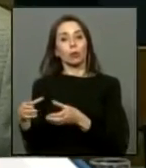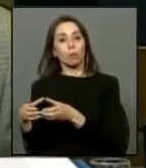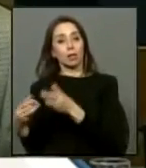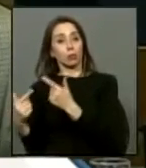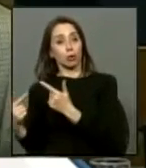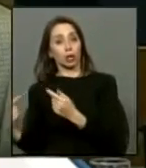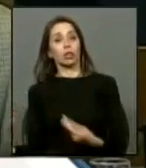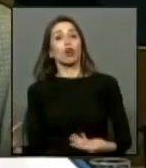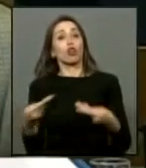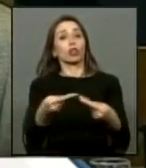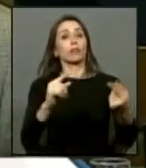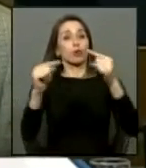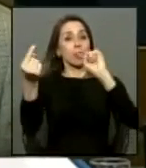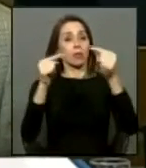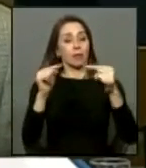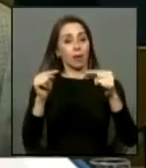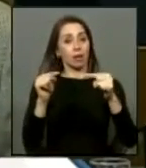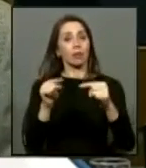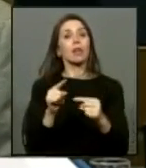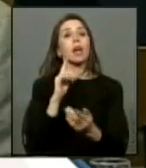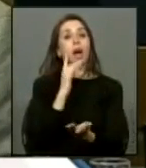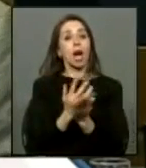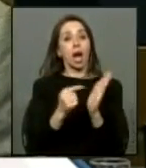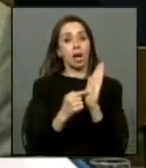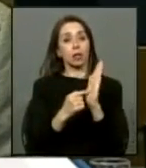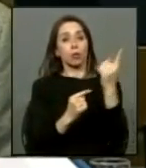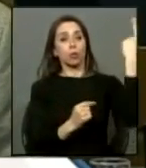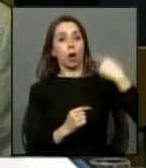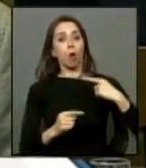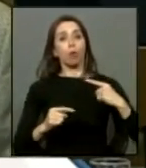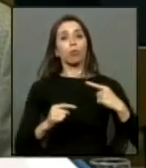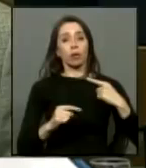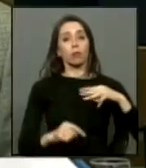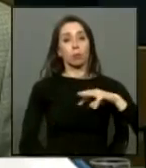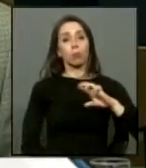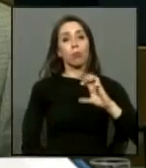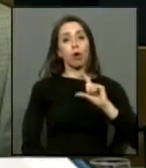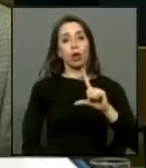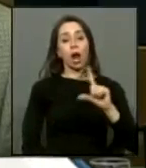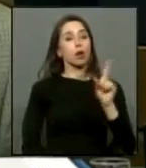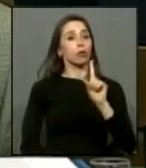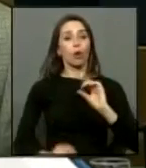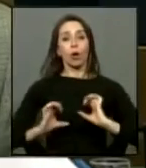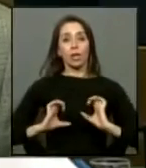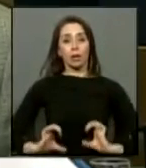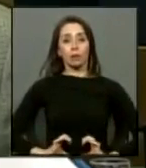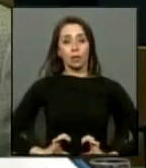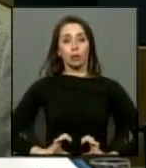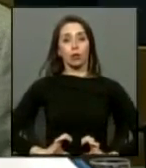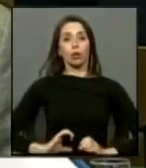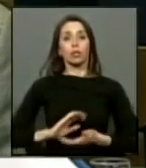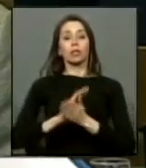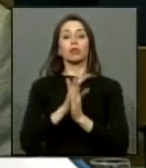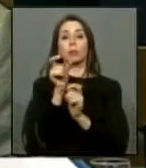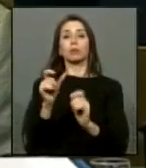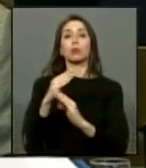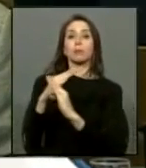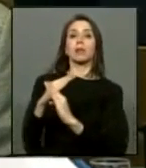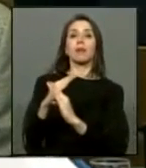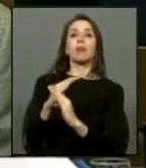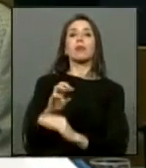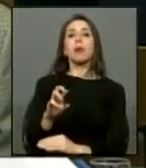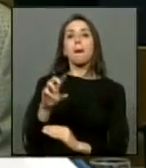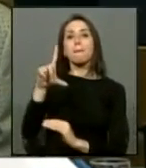debate hay en esto desde luego un imperativo moral no es ético privar a todos de un paliativo porque haya